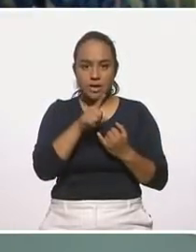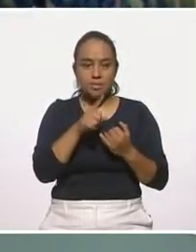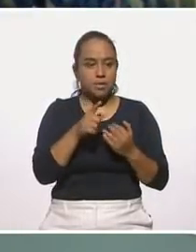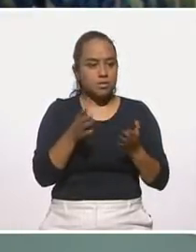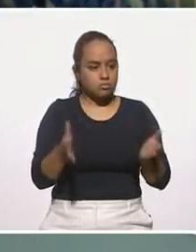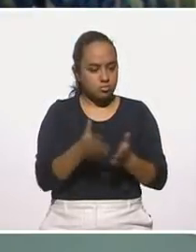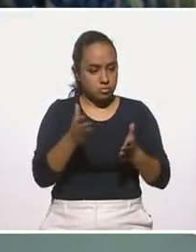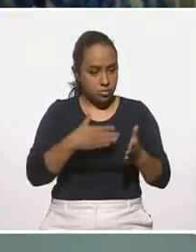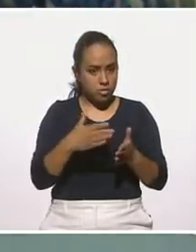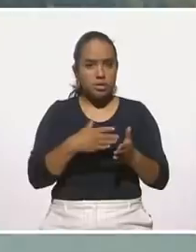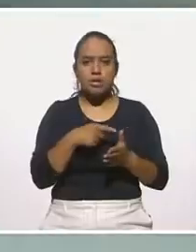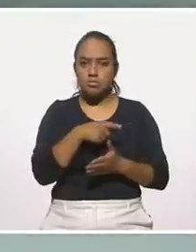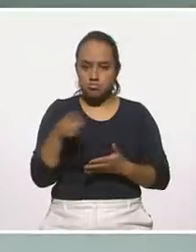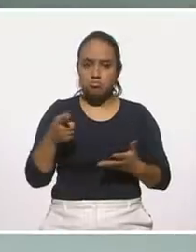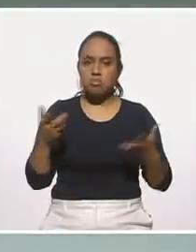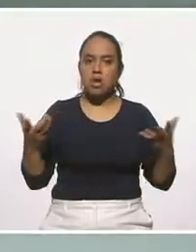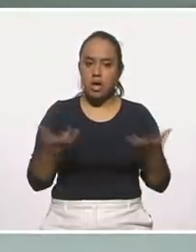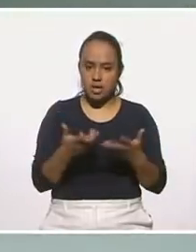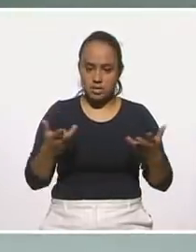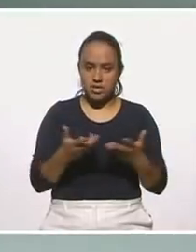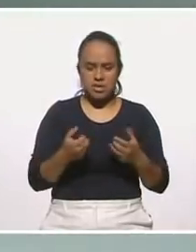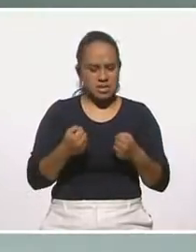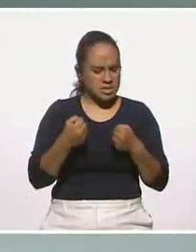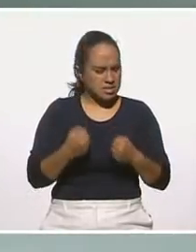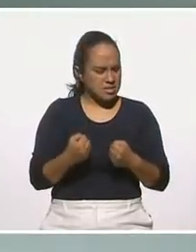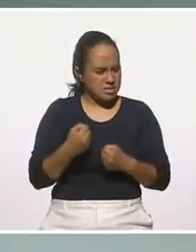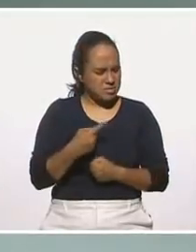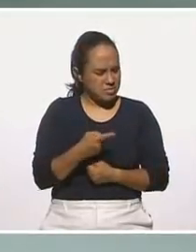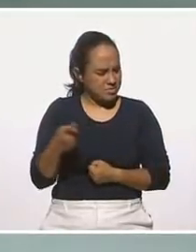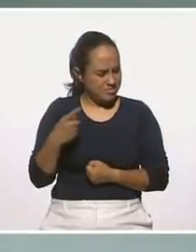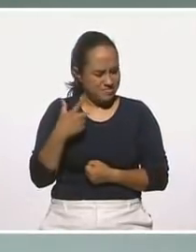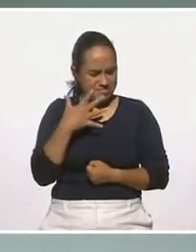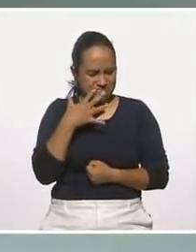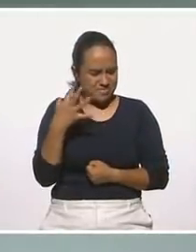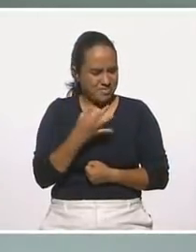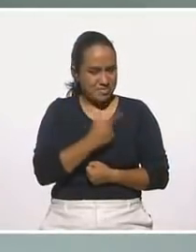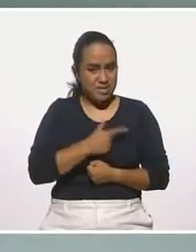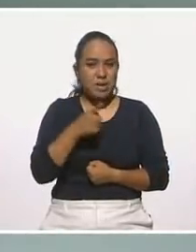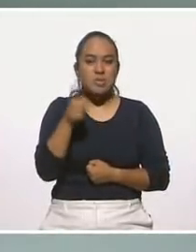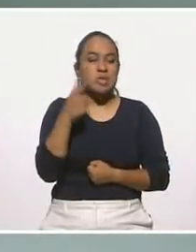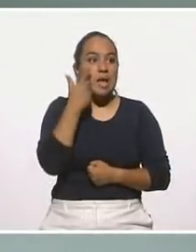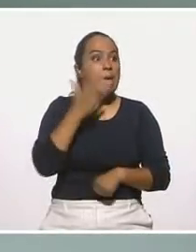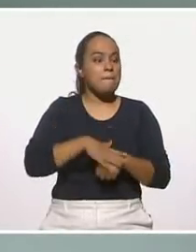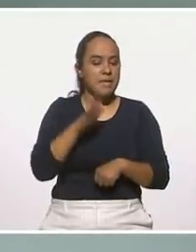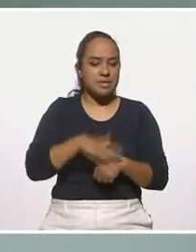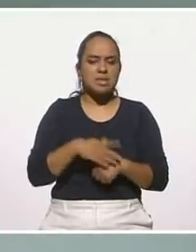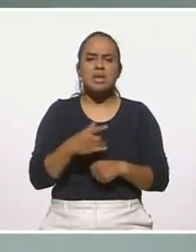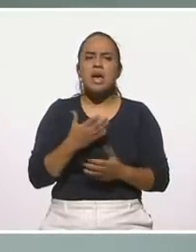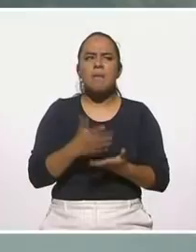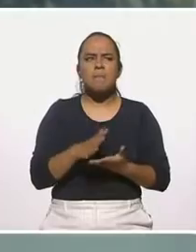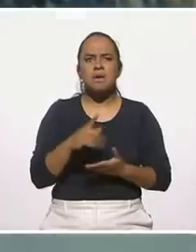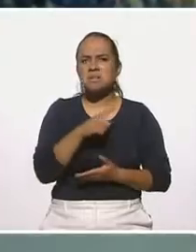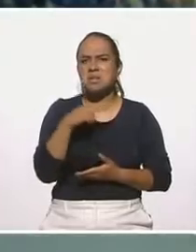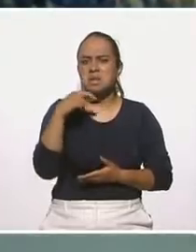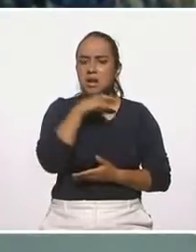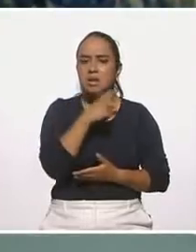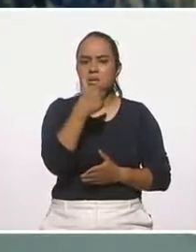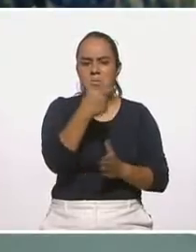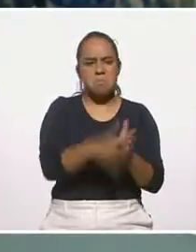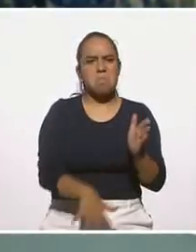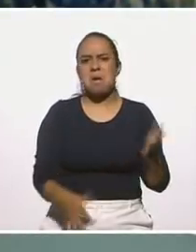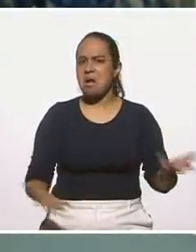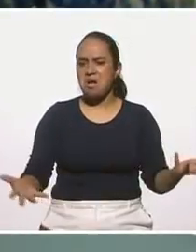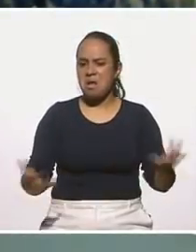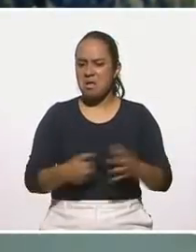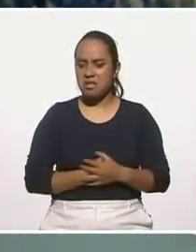gastronomía, pues lo hacen y les va a encantar. Van a volver a pedir más, y muy rápido y económico además.